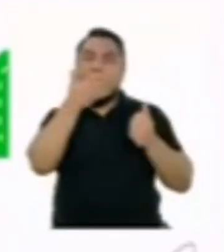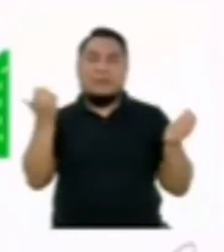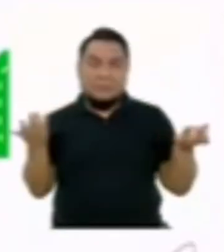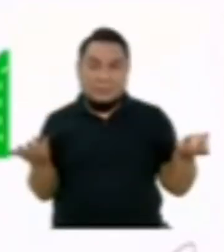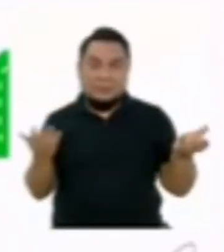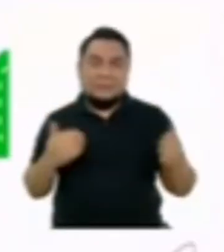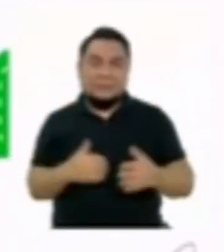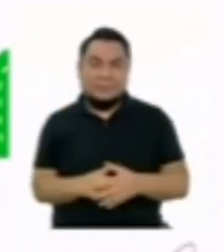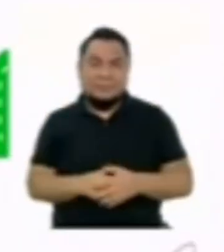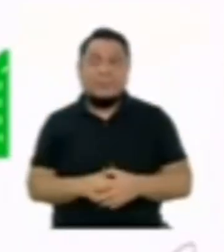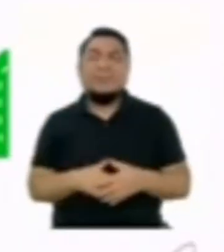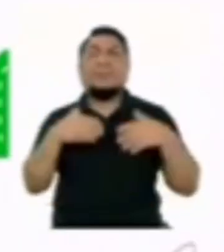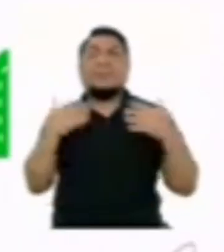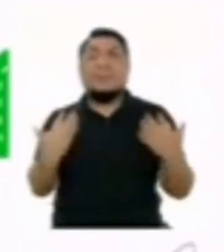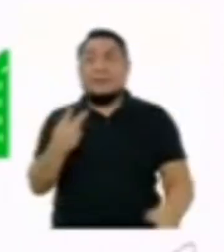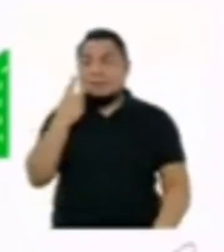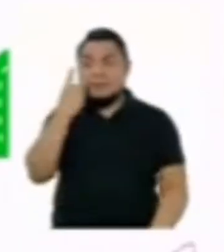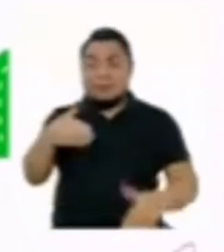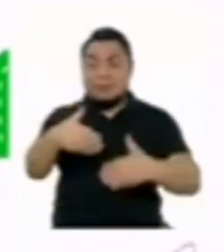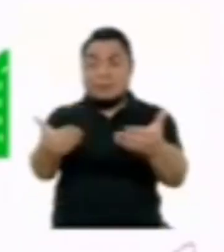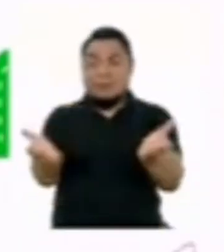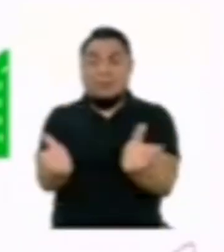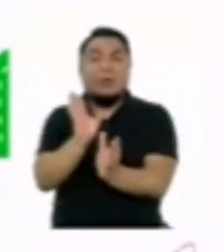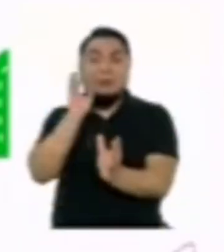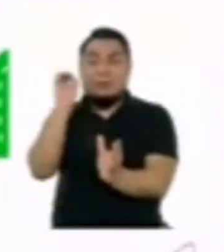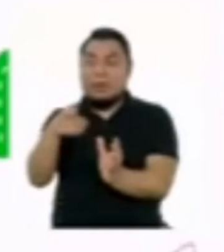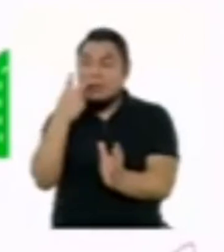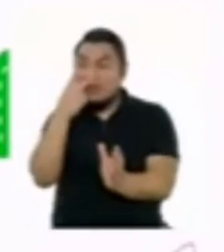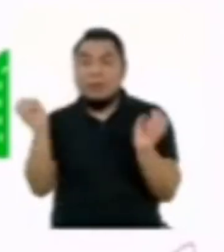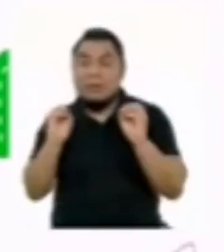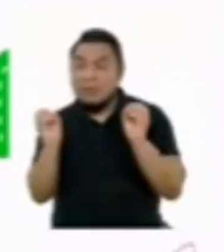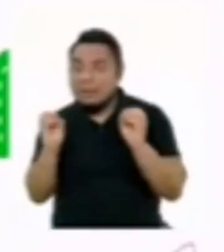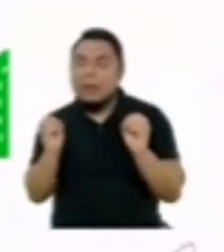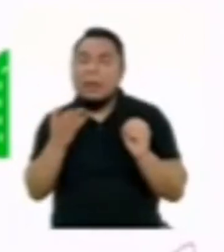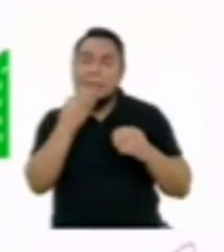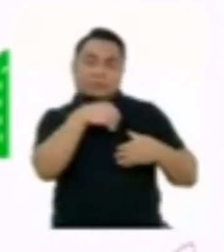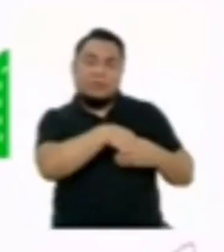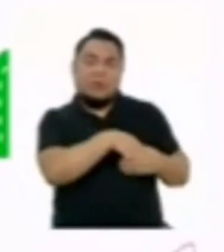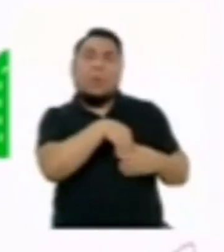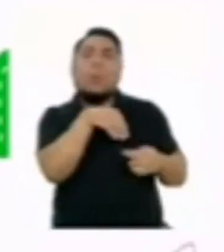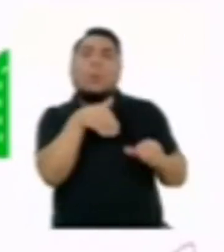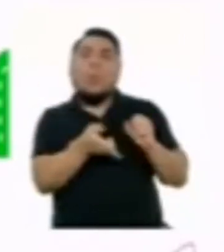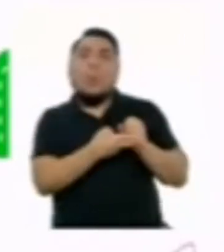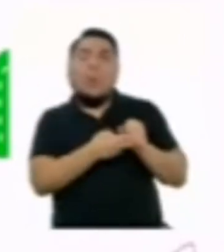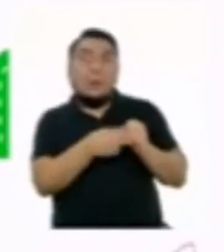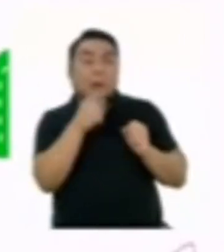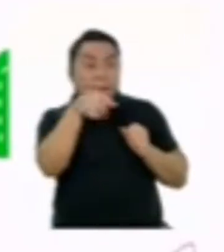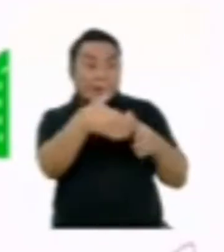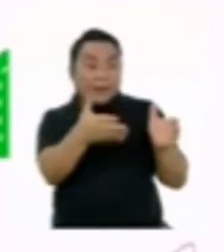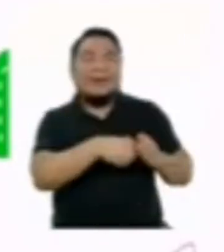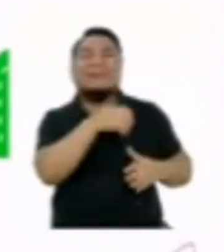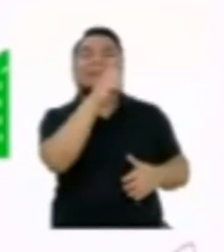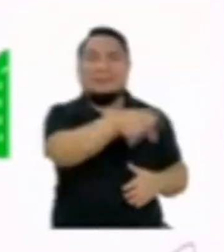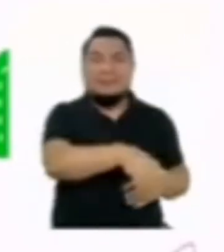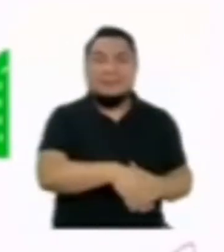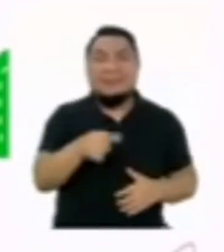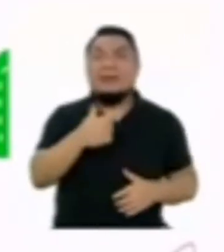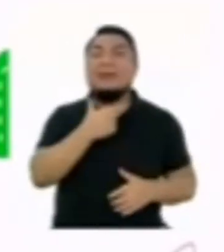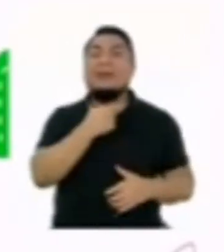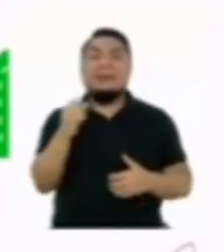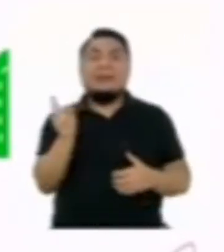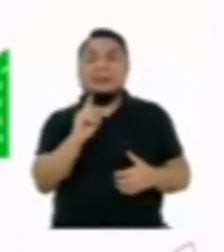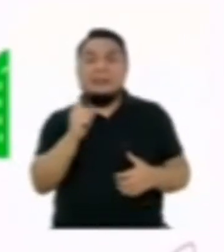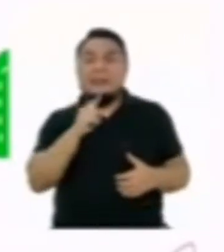supuesto. Además, si no vemos un tacho cerca, pues guardamos nuestra basura hasta encontrar uno. Si no nos gusta